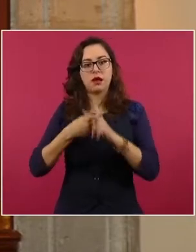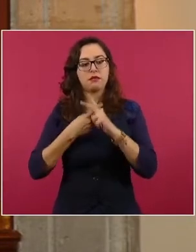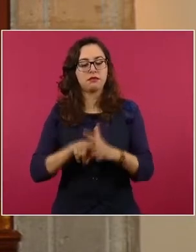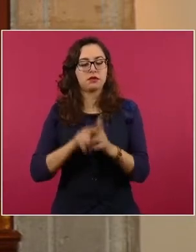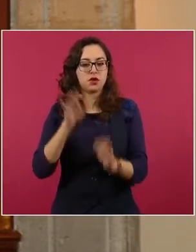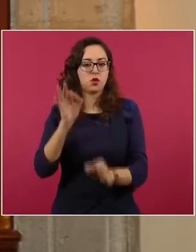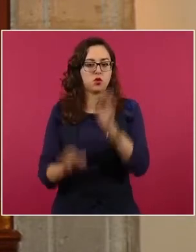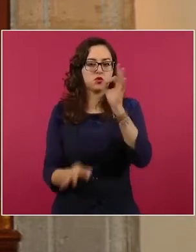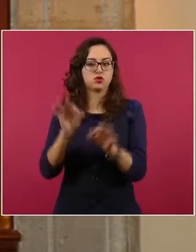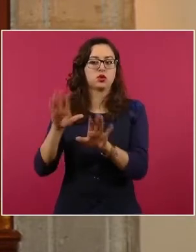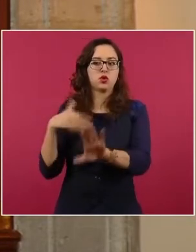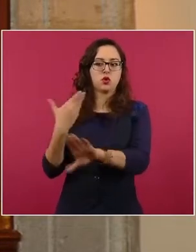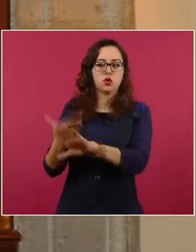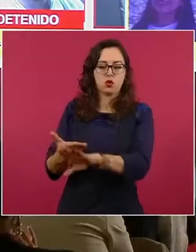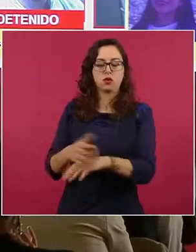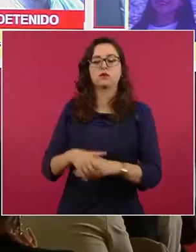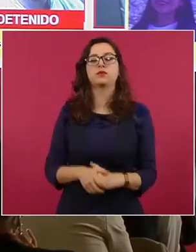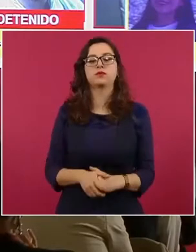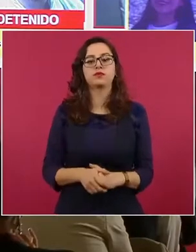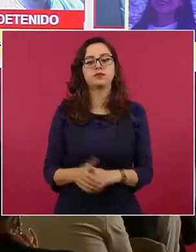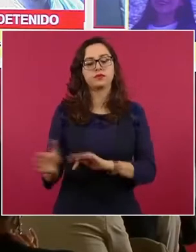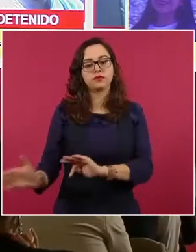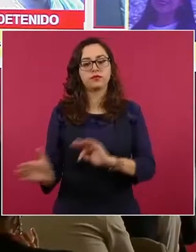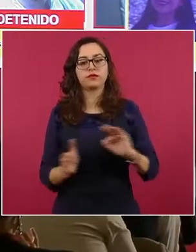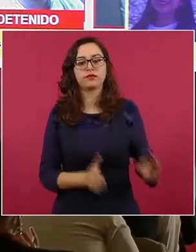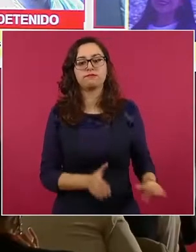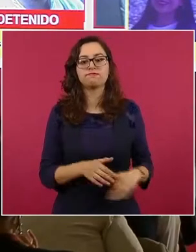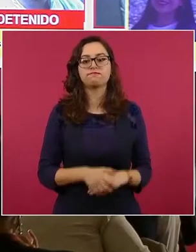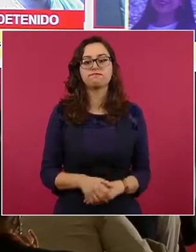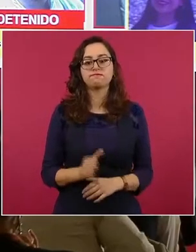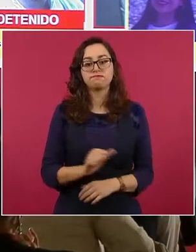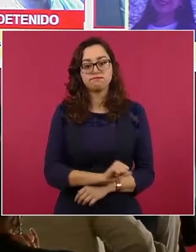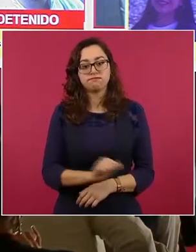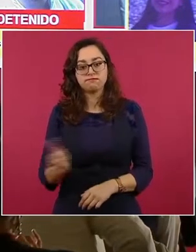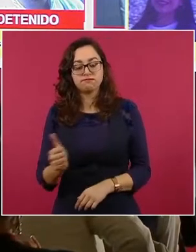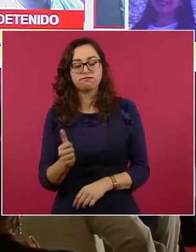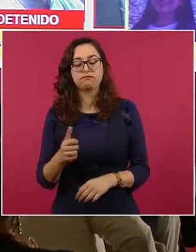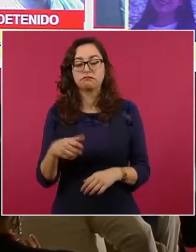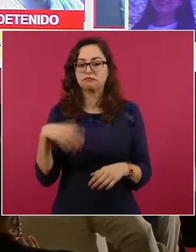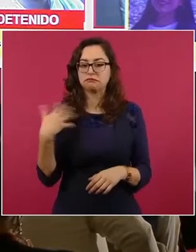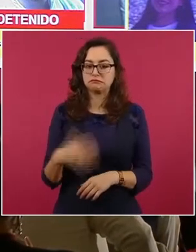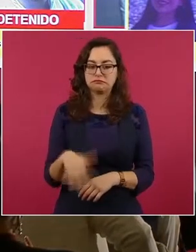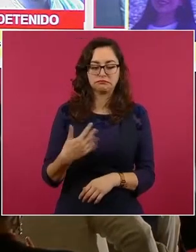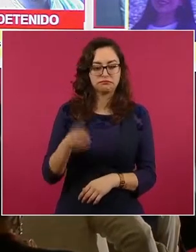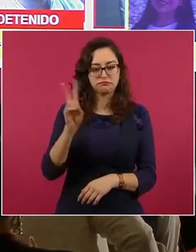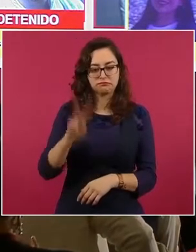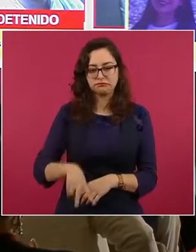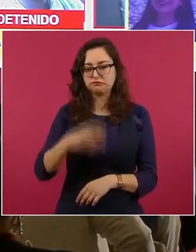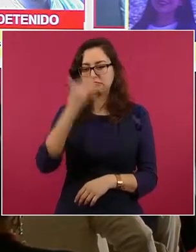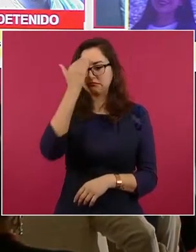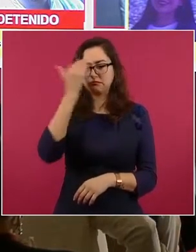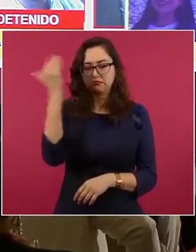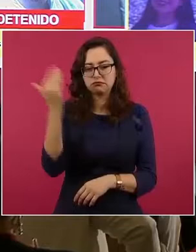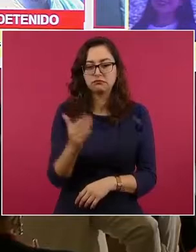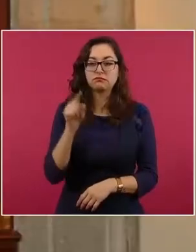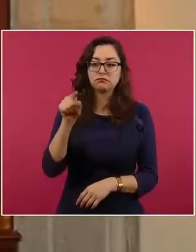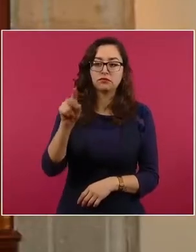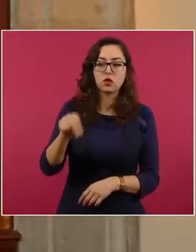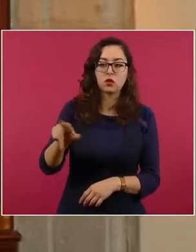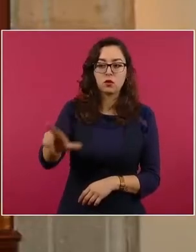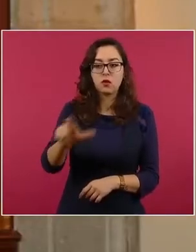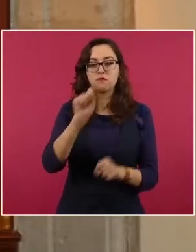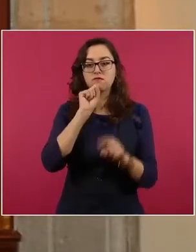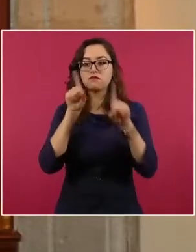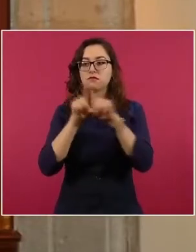Informar también en un caso que también generó mucha indignación en Nuevo León y en el país, que